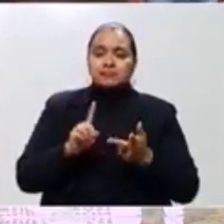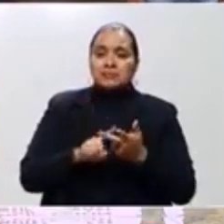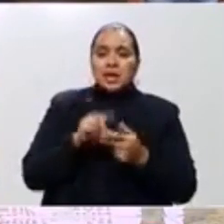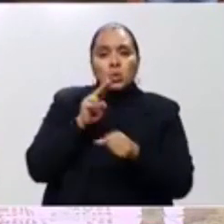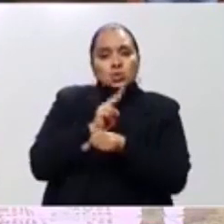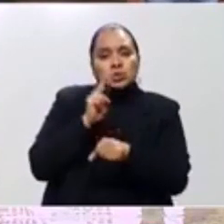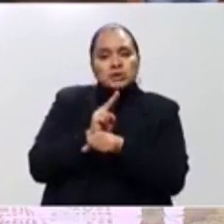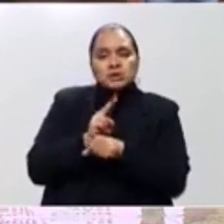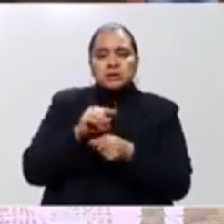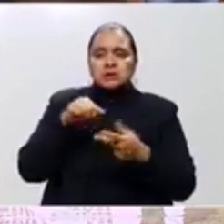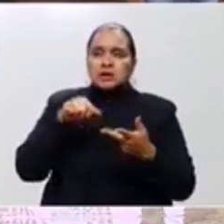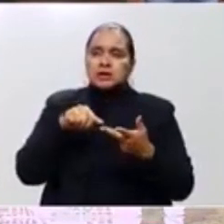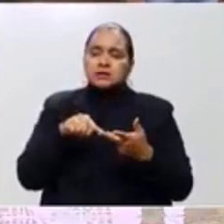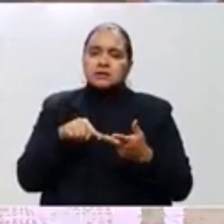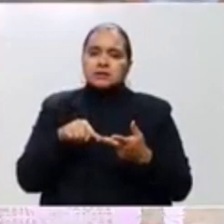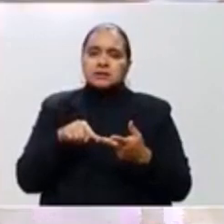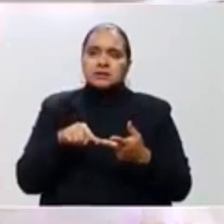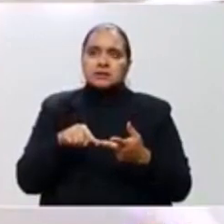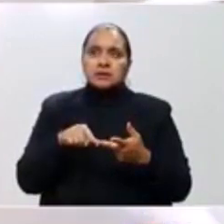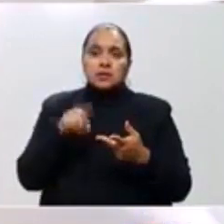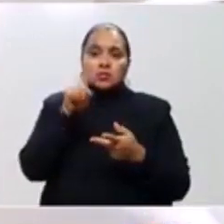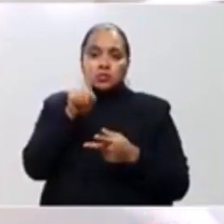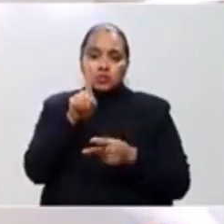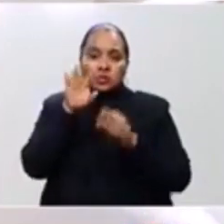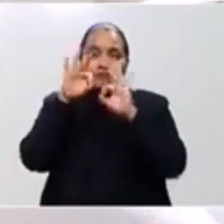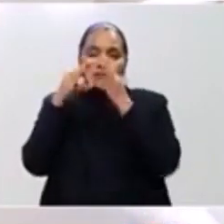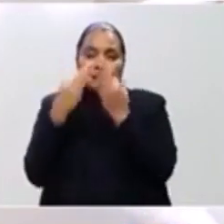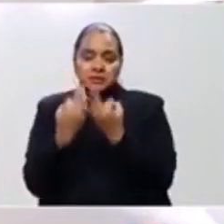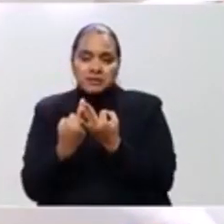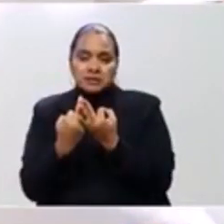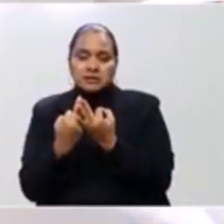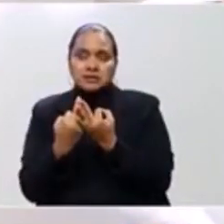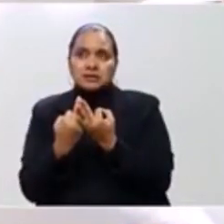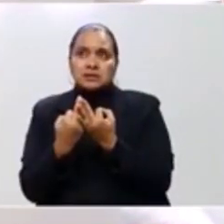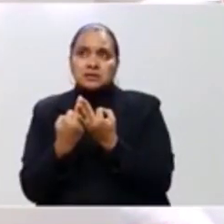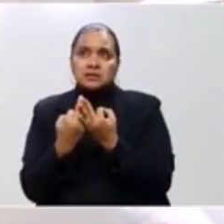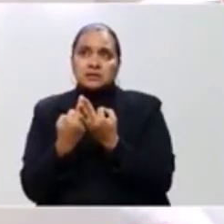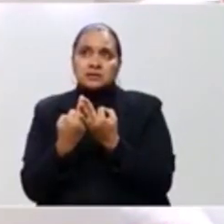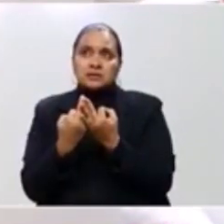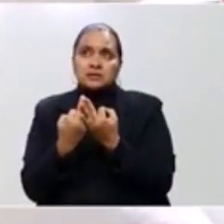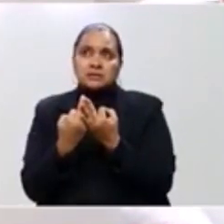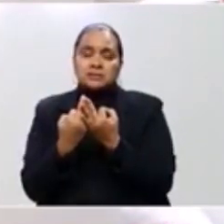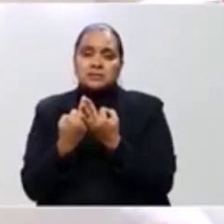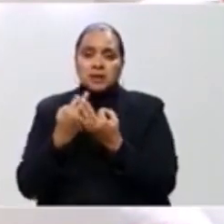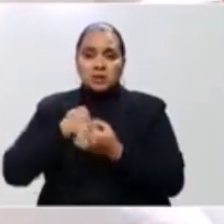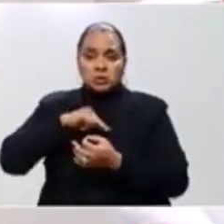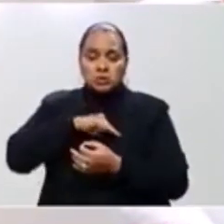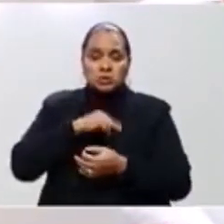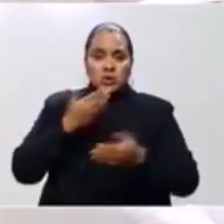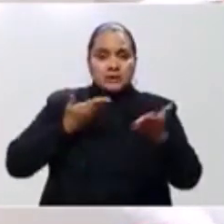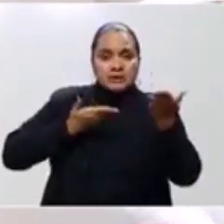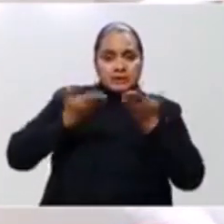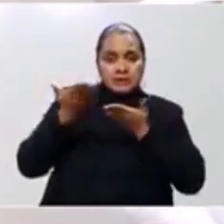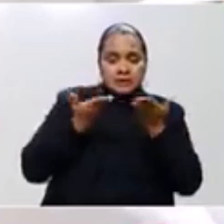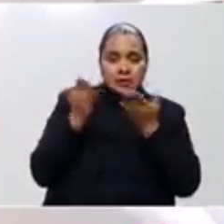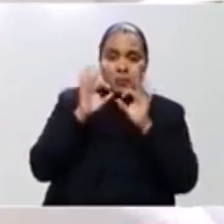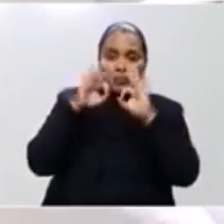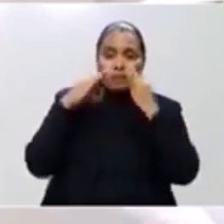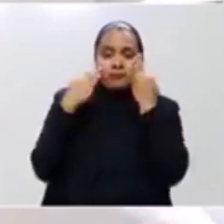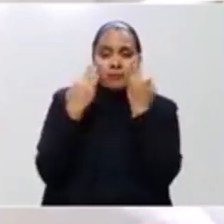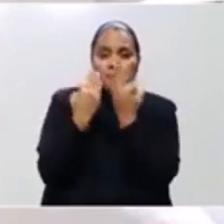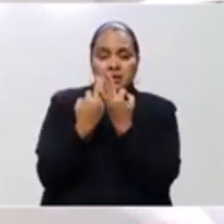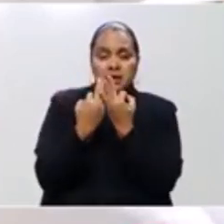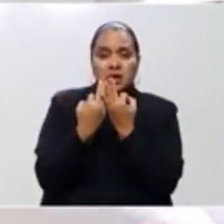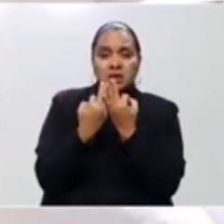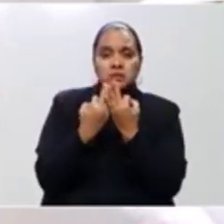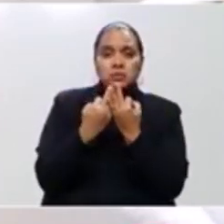por una familia, estaremos atendiendo por cada familia por lo